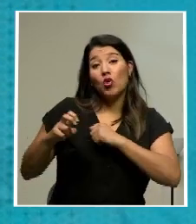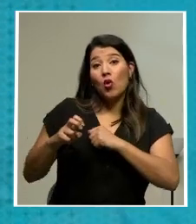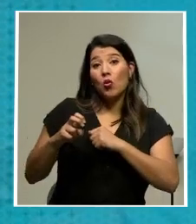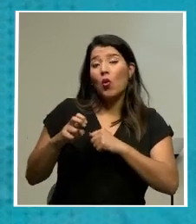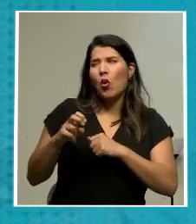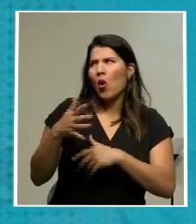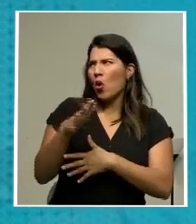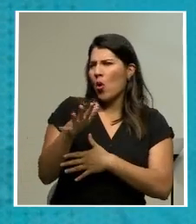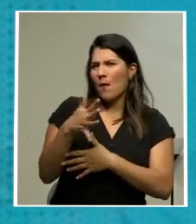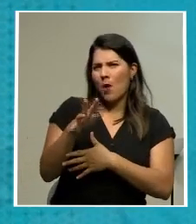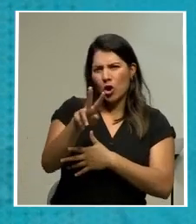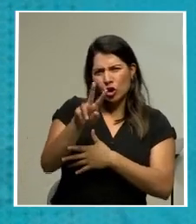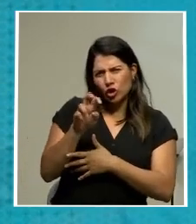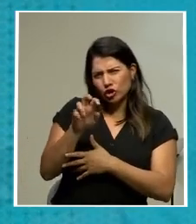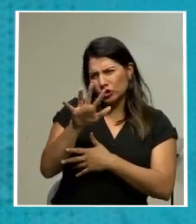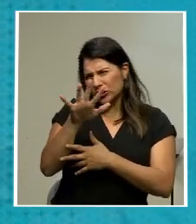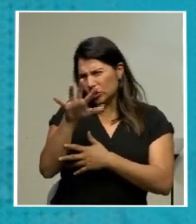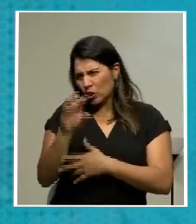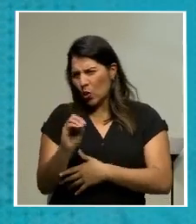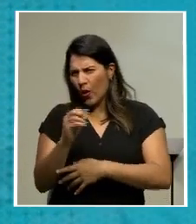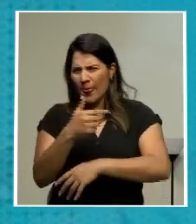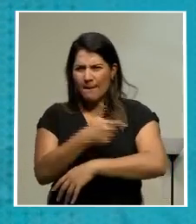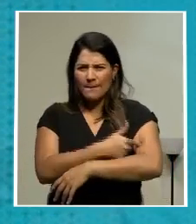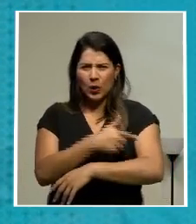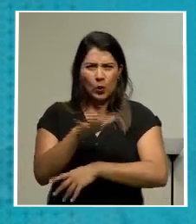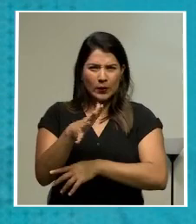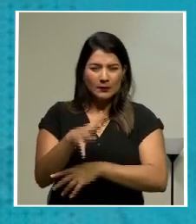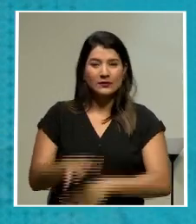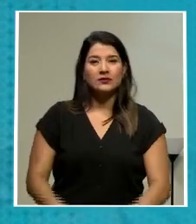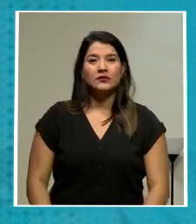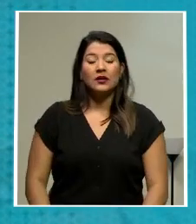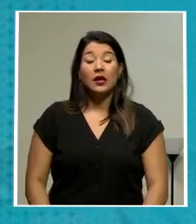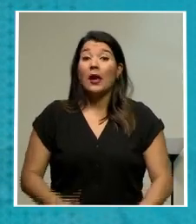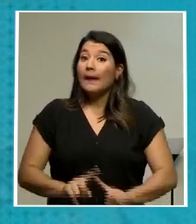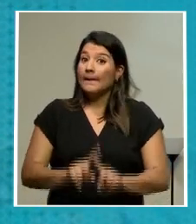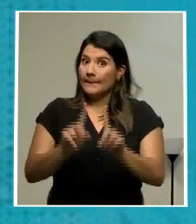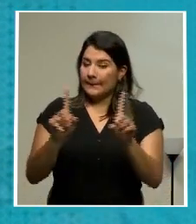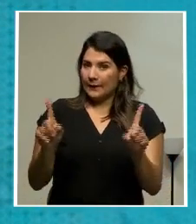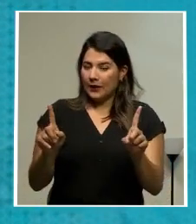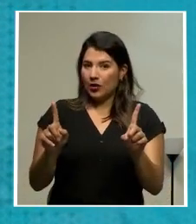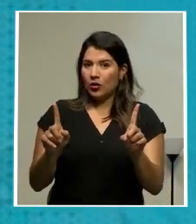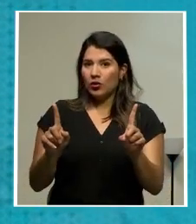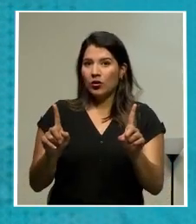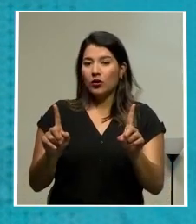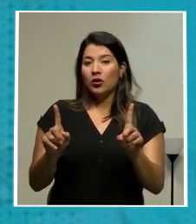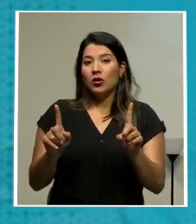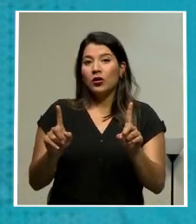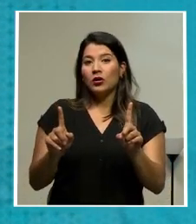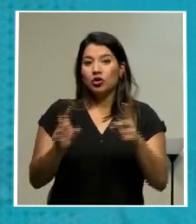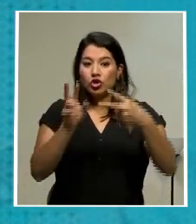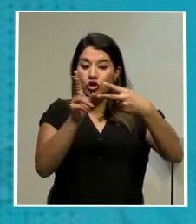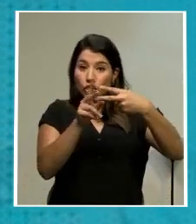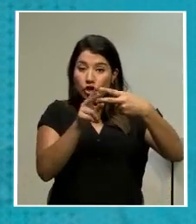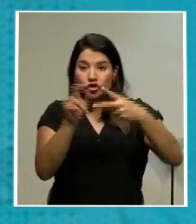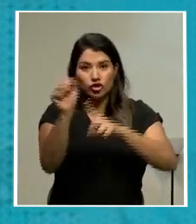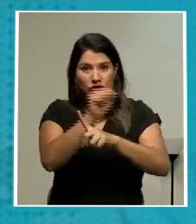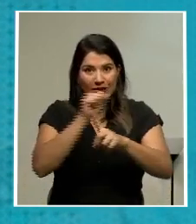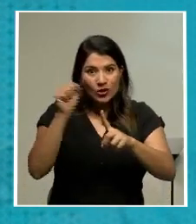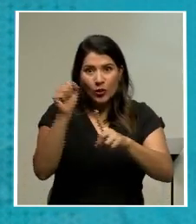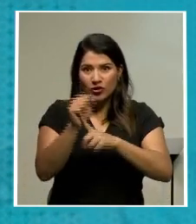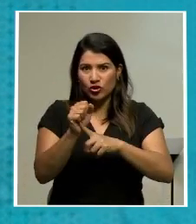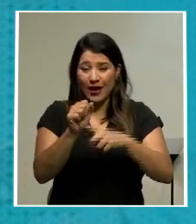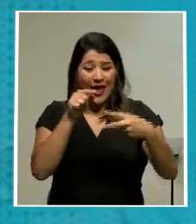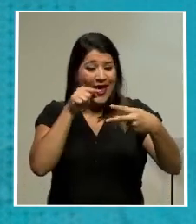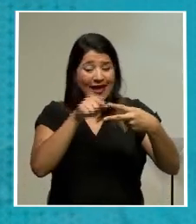poco más, de 250 aproximadamente vacunas. No obstante, siendo dos eventos, esos no